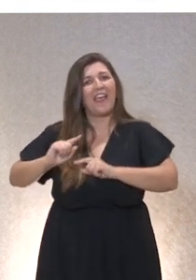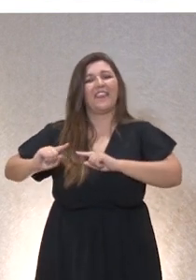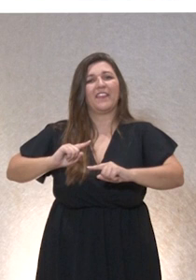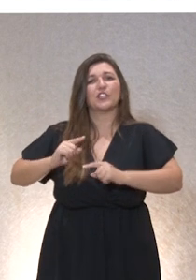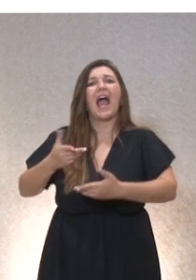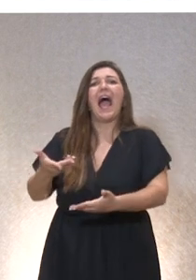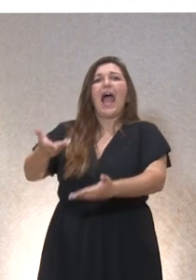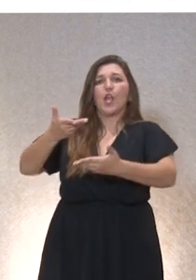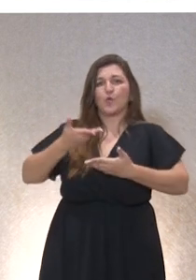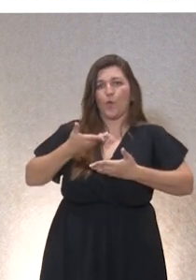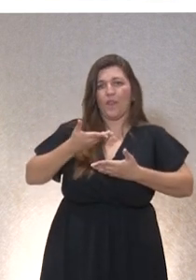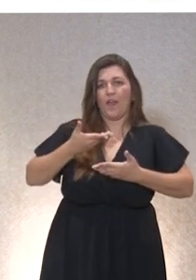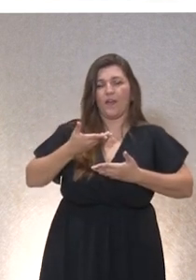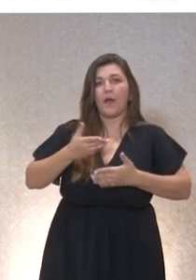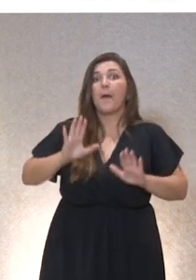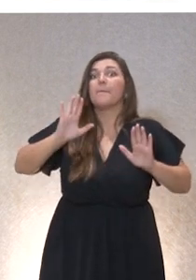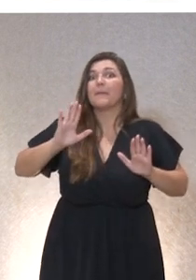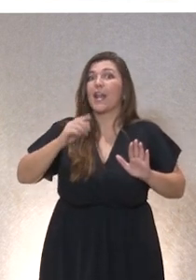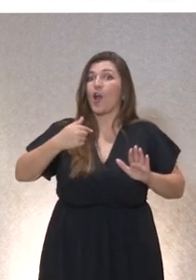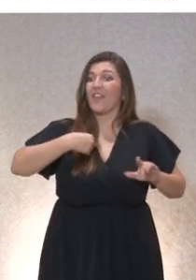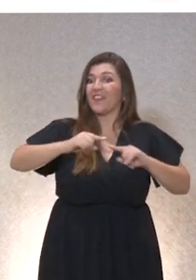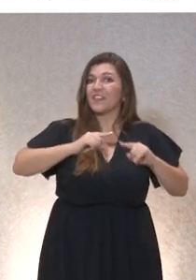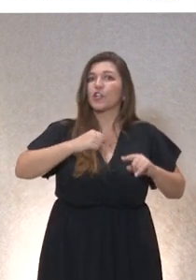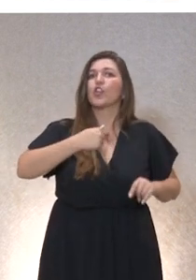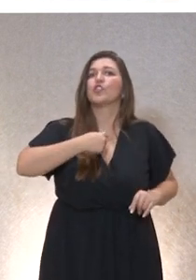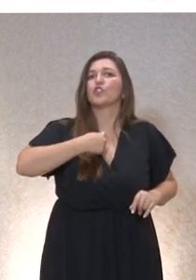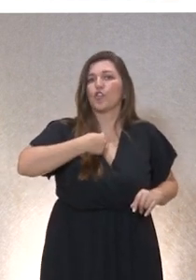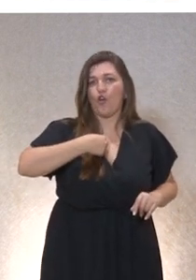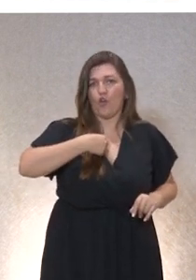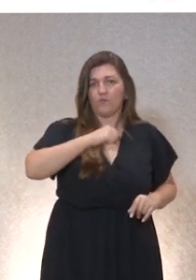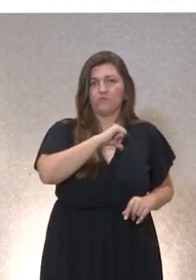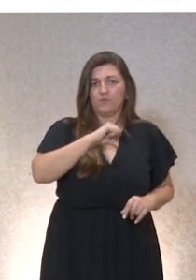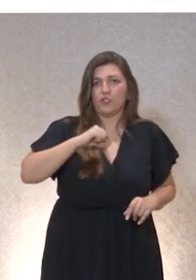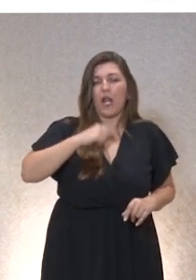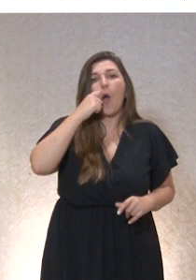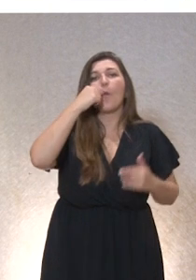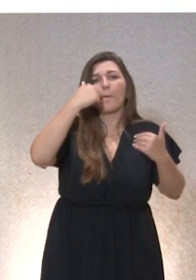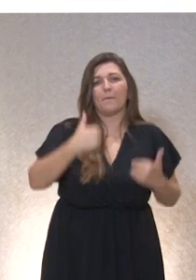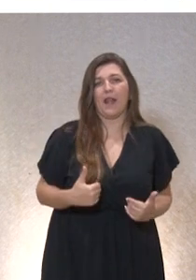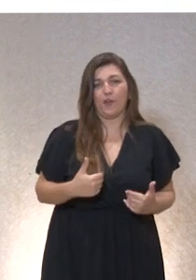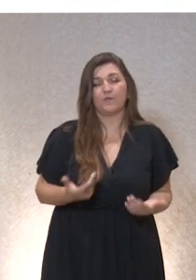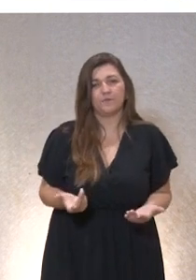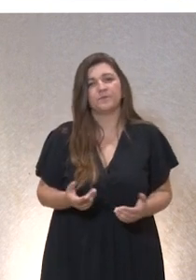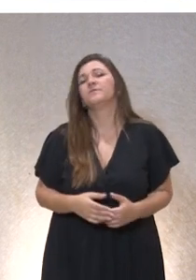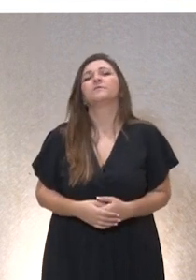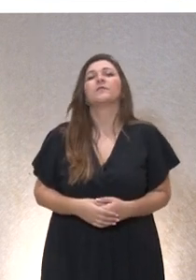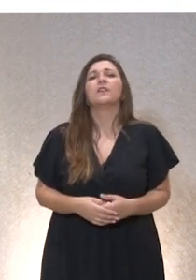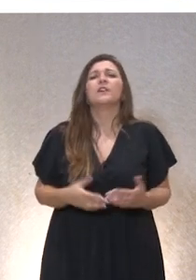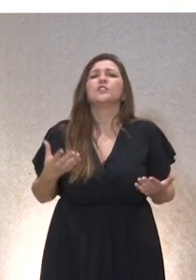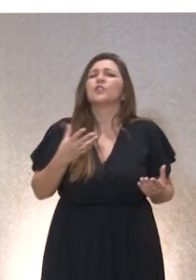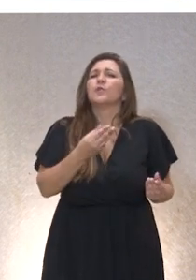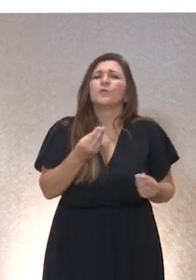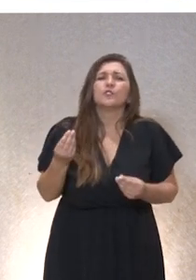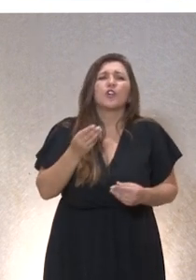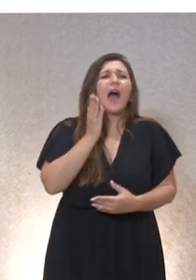deliberación es o va a ser propiamente humana. La inteligencia artificial es un campo de amenazas, de oportunidades